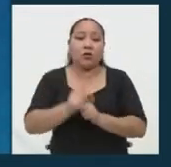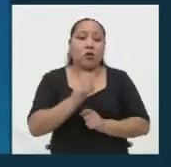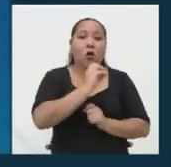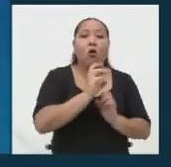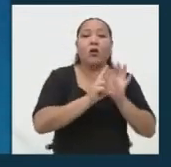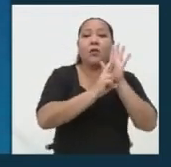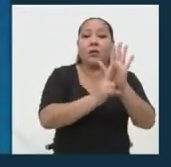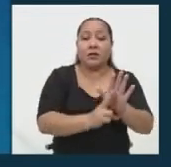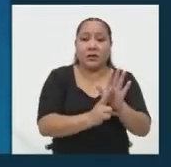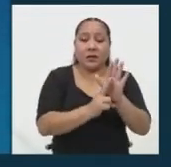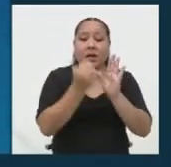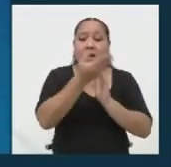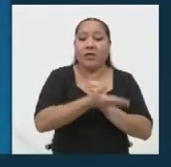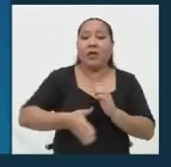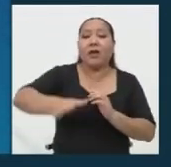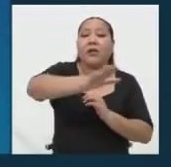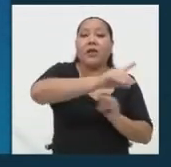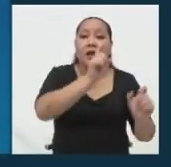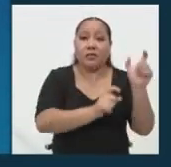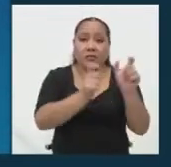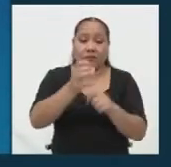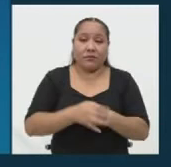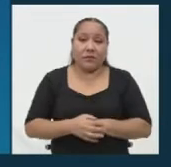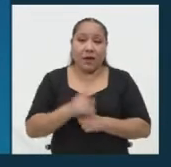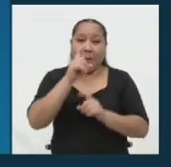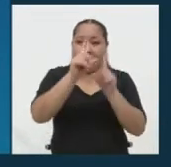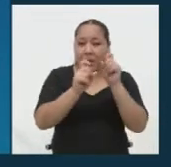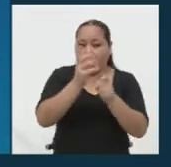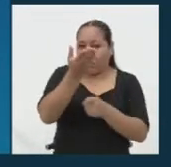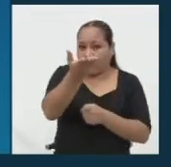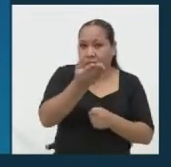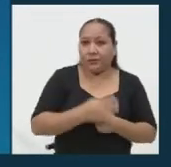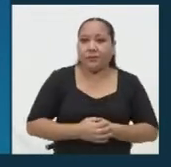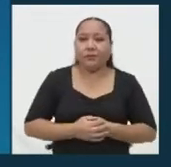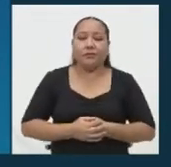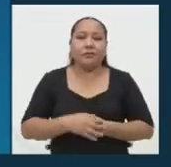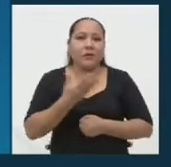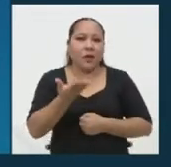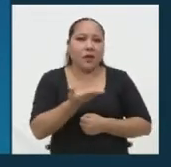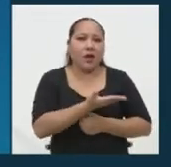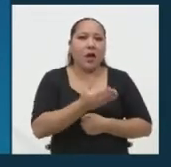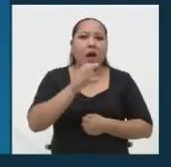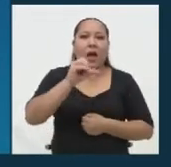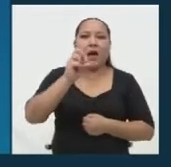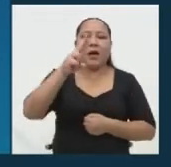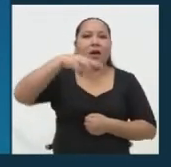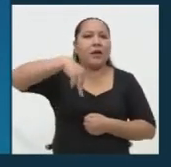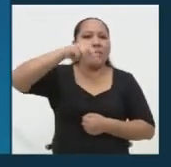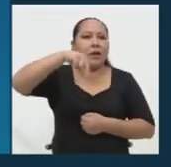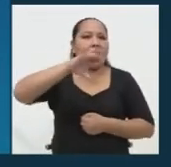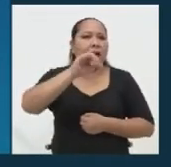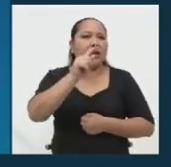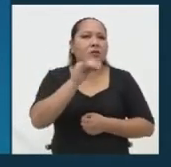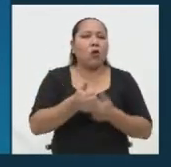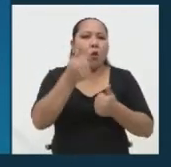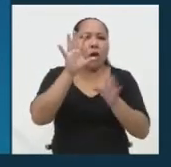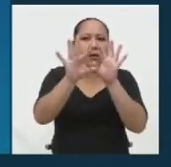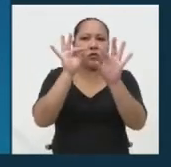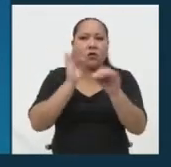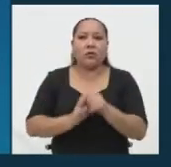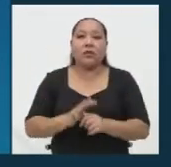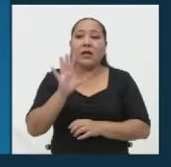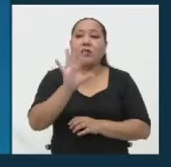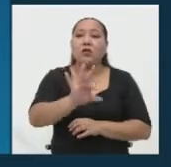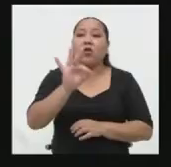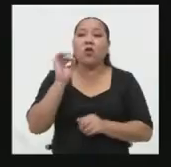representante de la sociedad civil que tienen preguntas que hacer. Así que, candidata Carmen Castillo, ¿cuál escoge? El